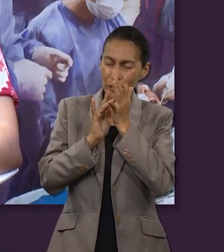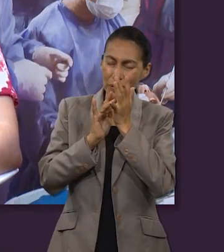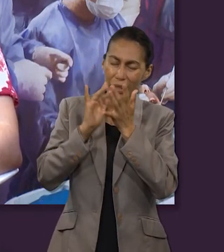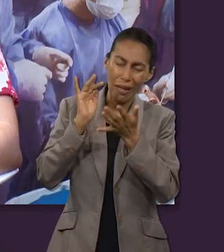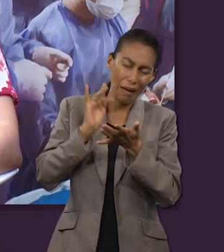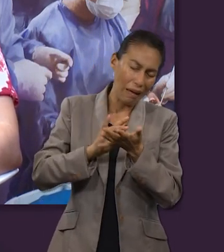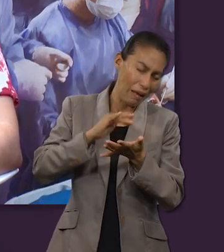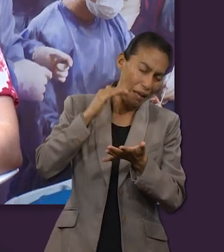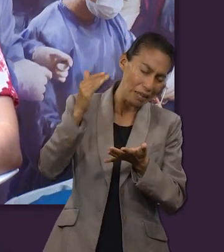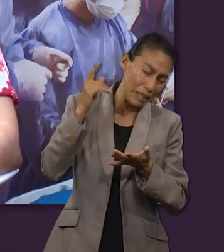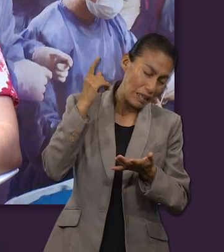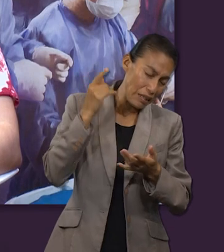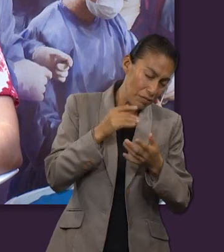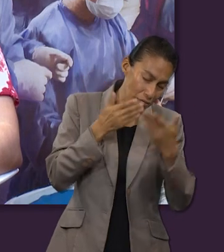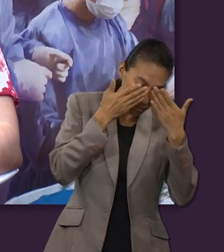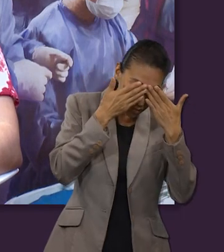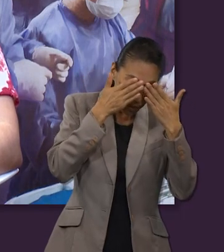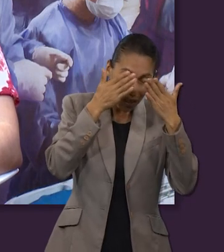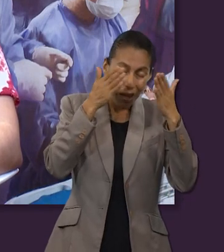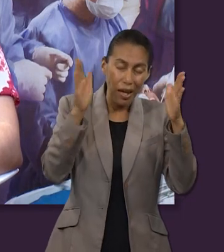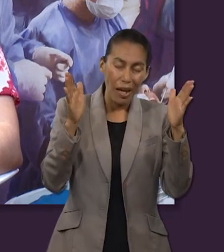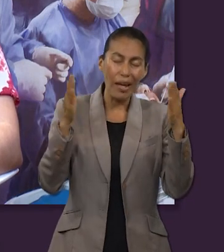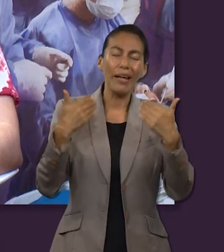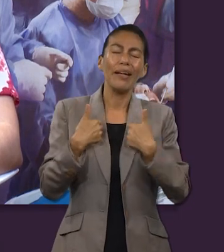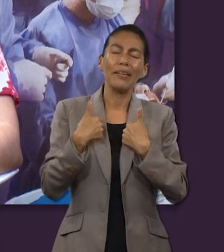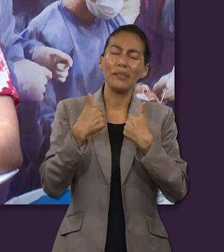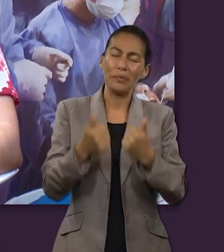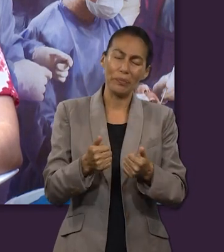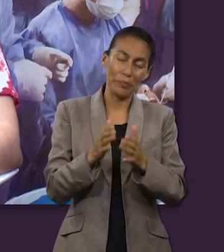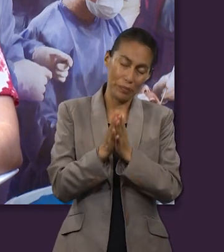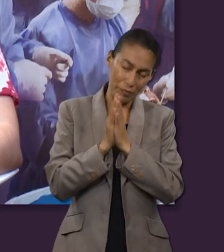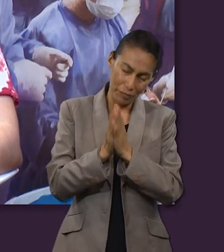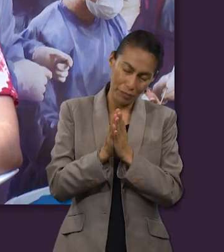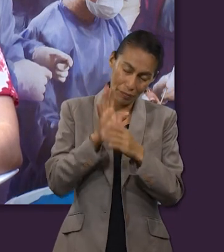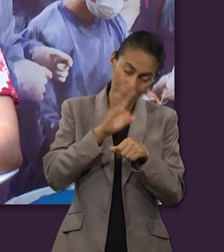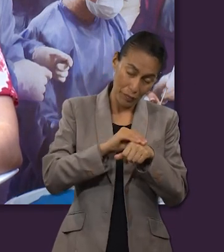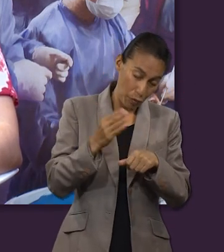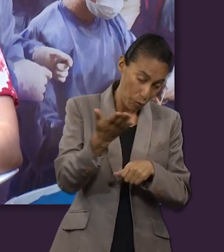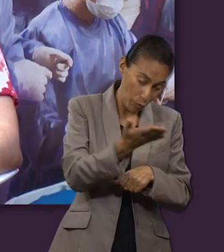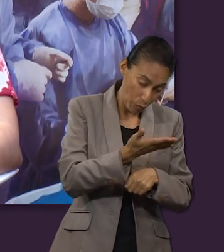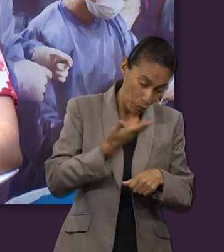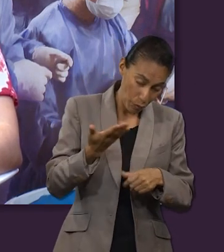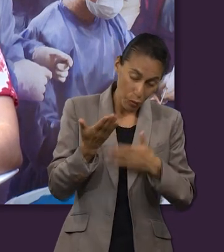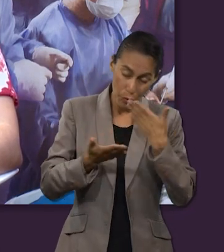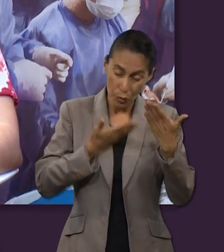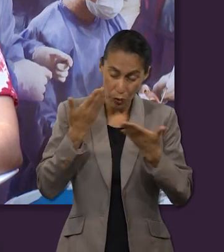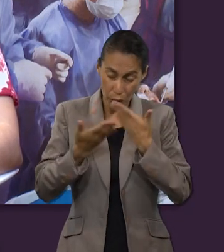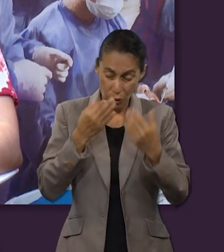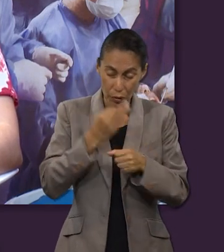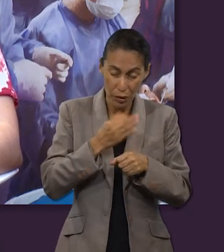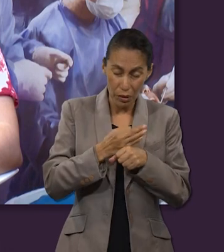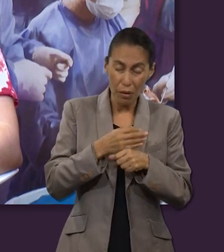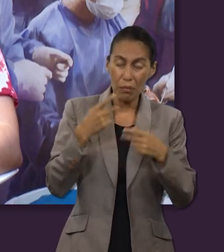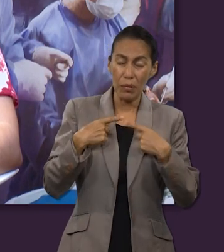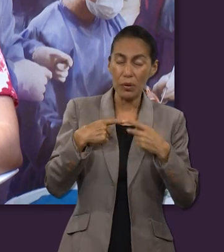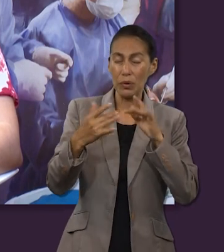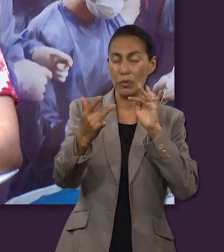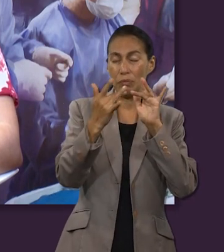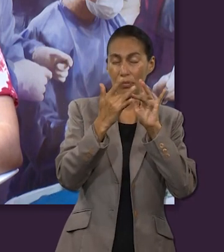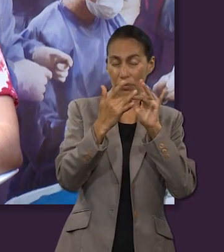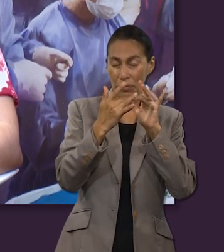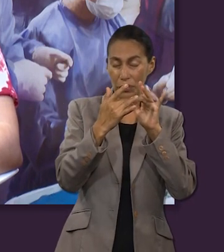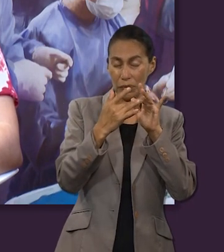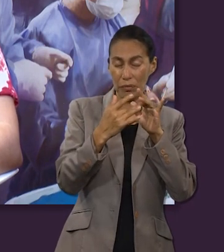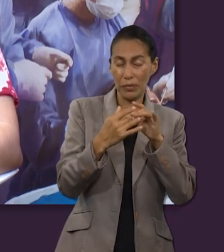Jesús todo esto cobra significado. Permite que lo que vamos a compartir pueda llenar de esperanza los corazones de las